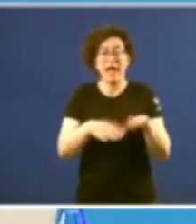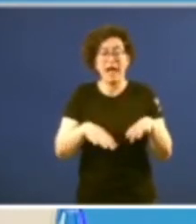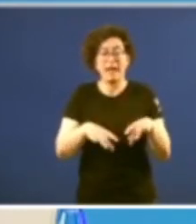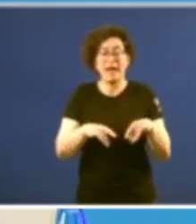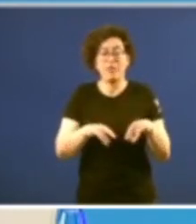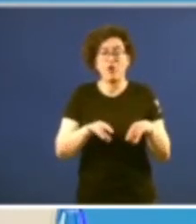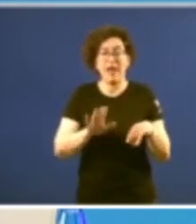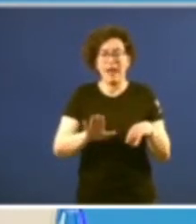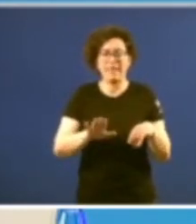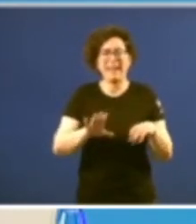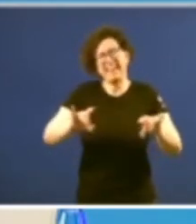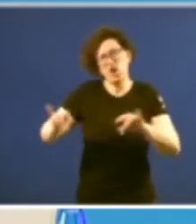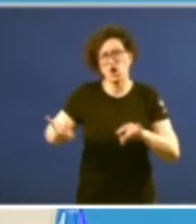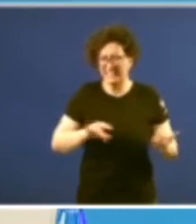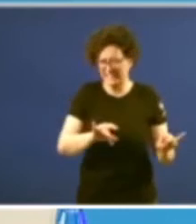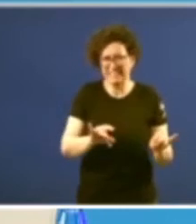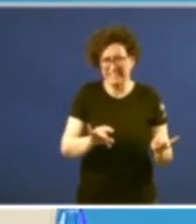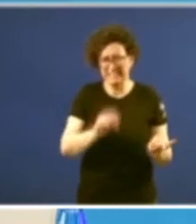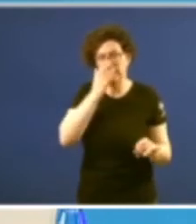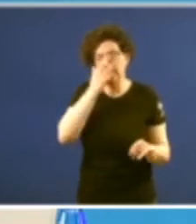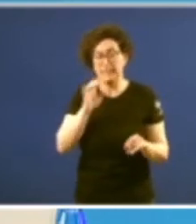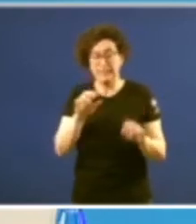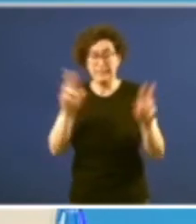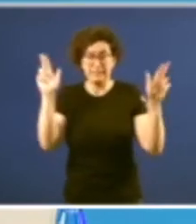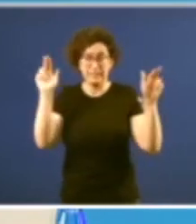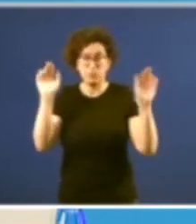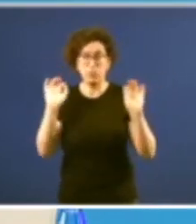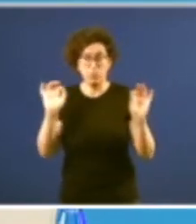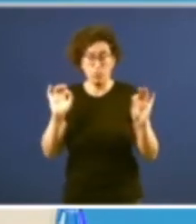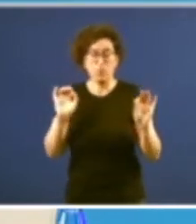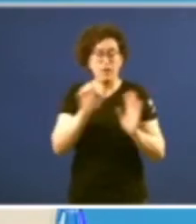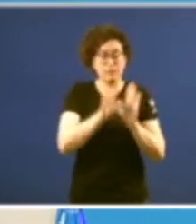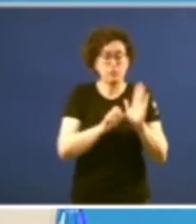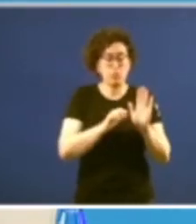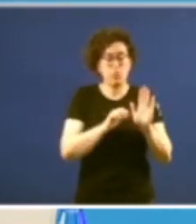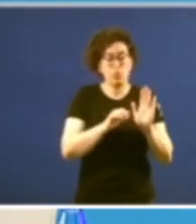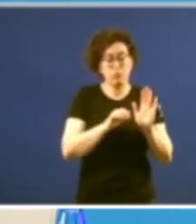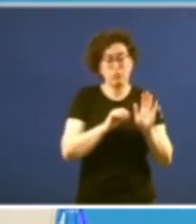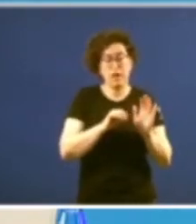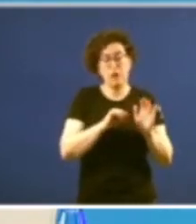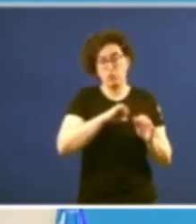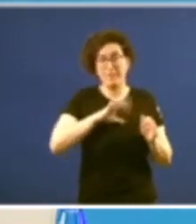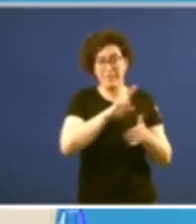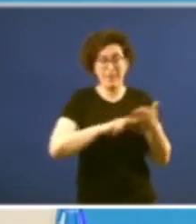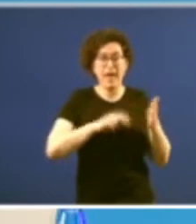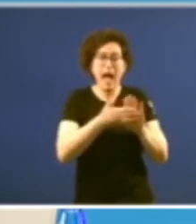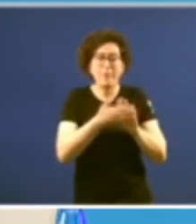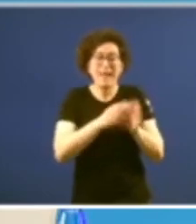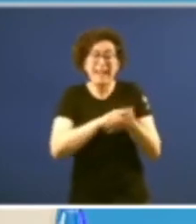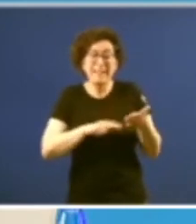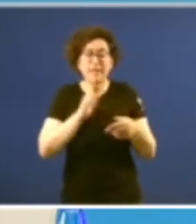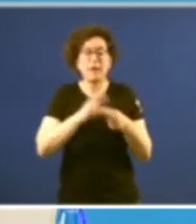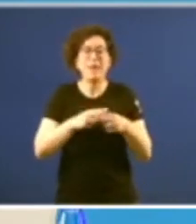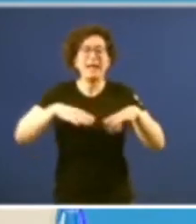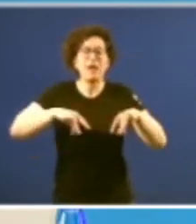y regiones el título preliminar del estatuto de autonomía de Galicia que hoy conmemoramos se refiere a Galicia como nacionalidad